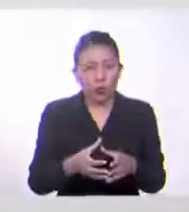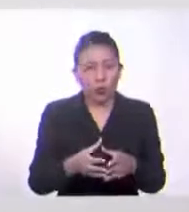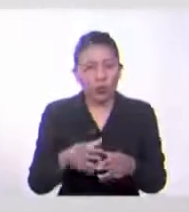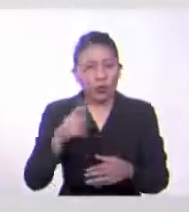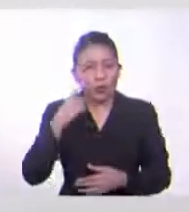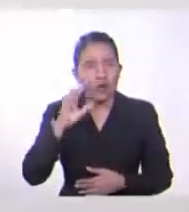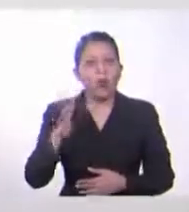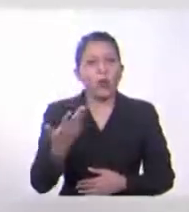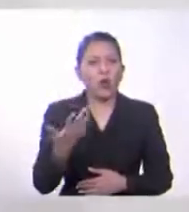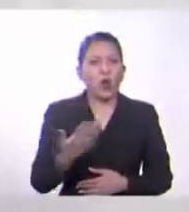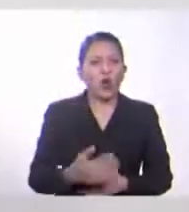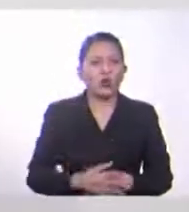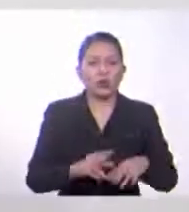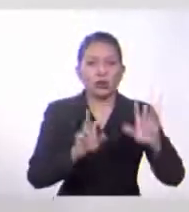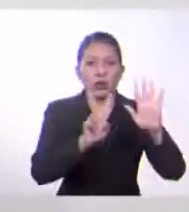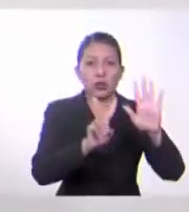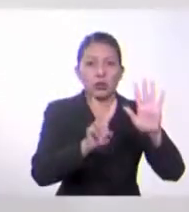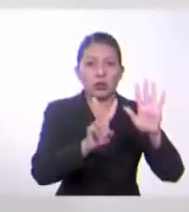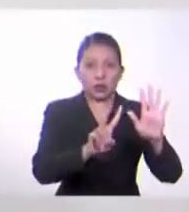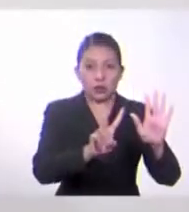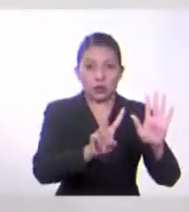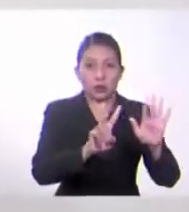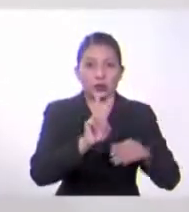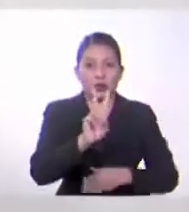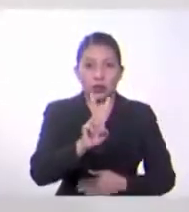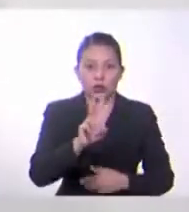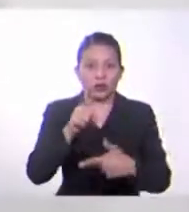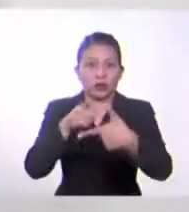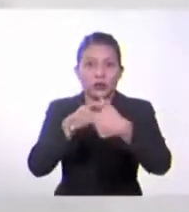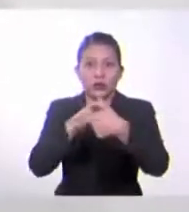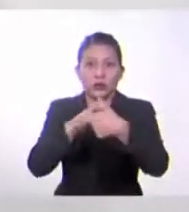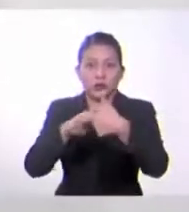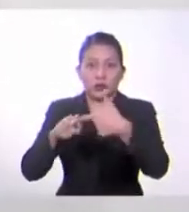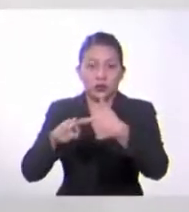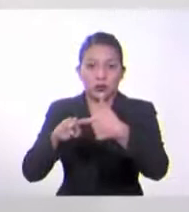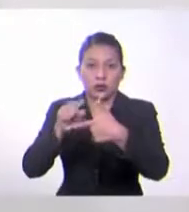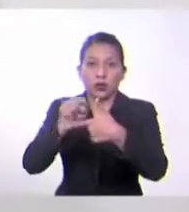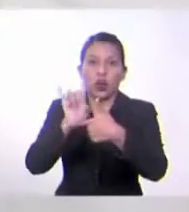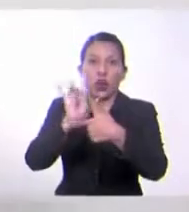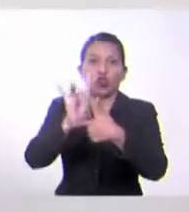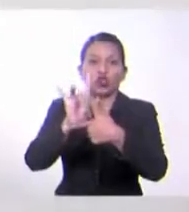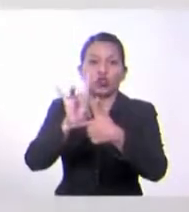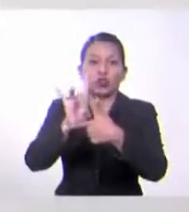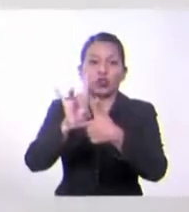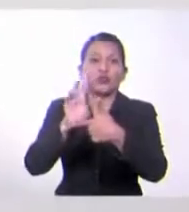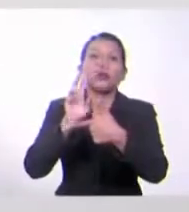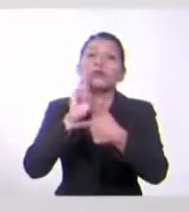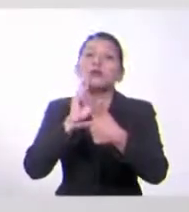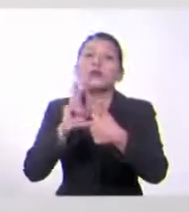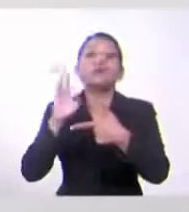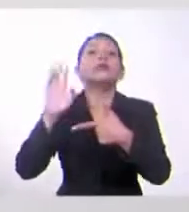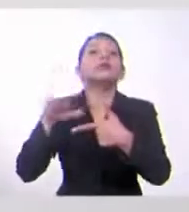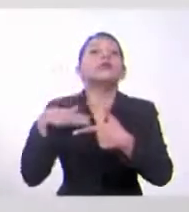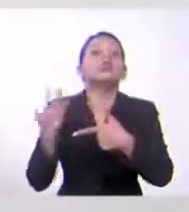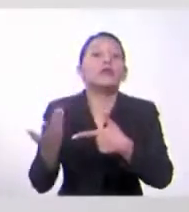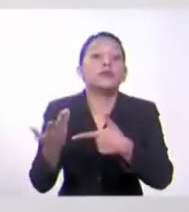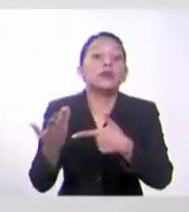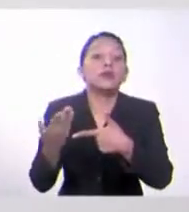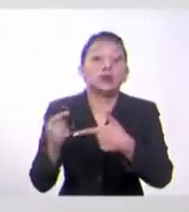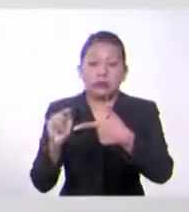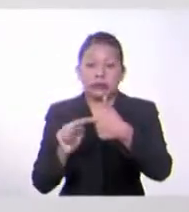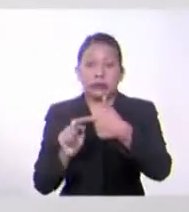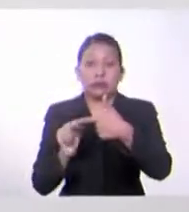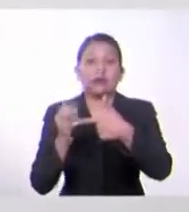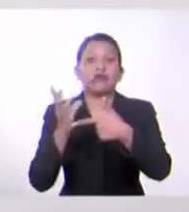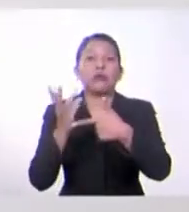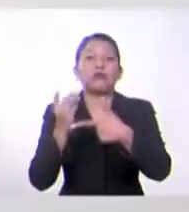72 entre 8. Y esto me va a dar el precio en dólares